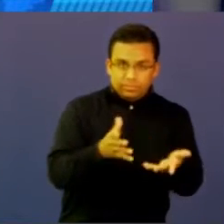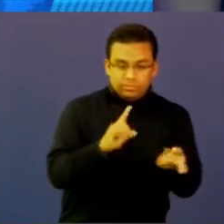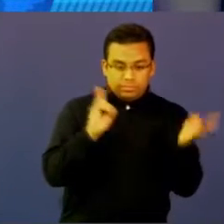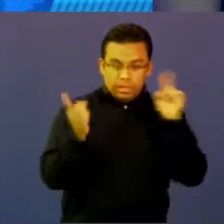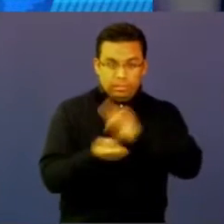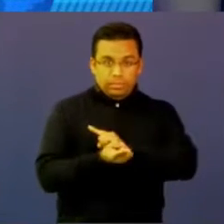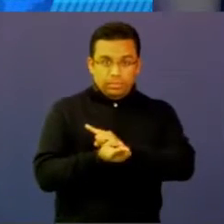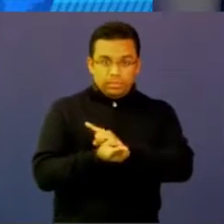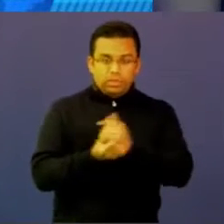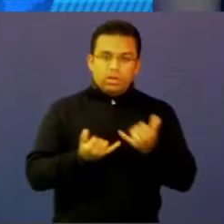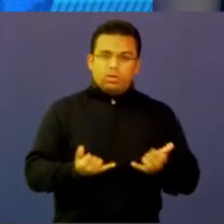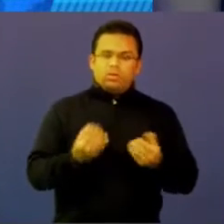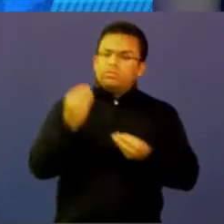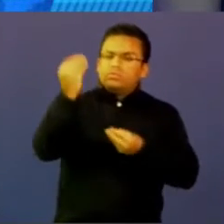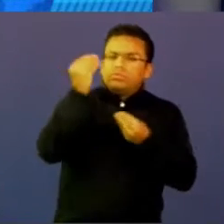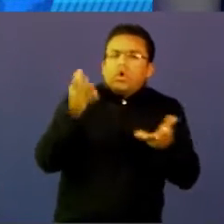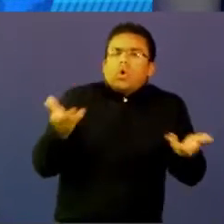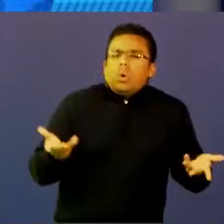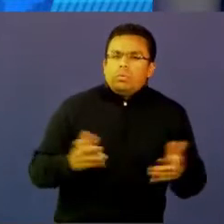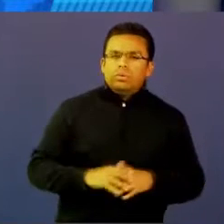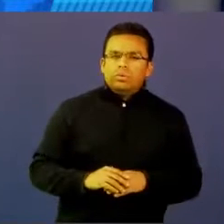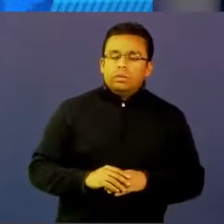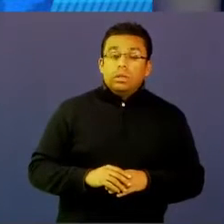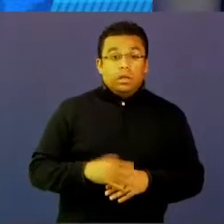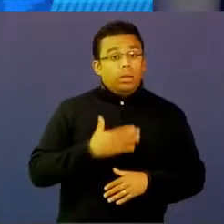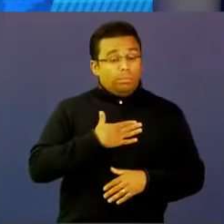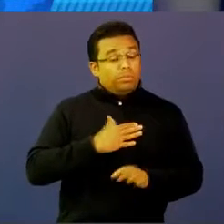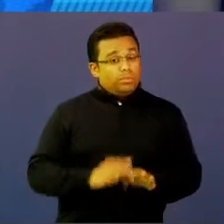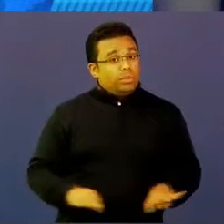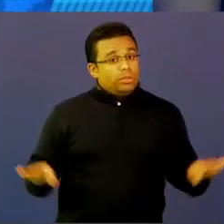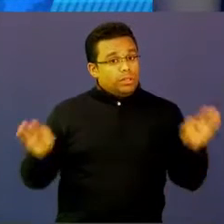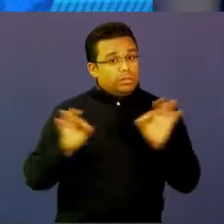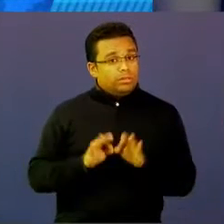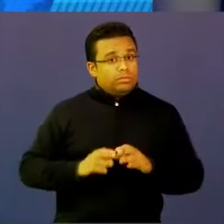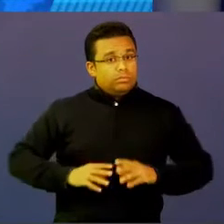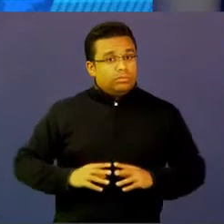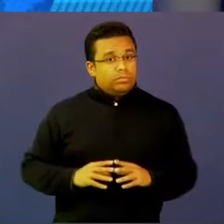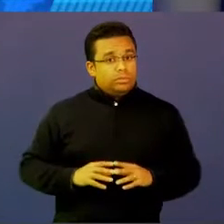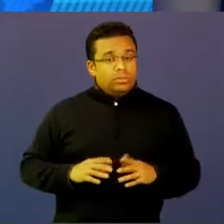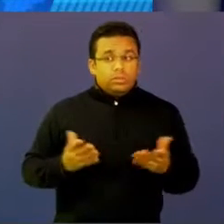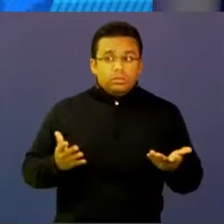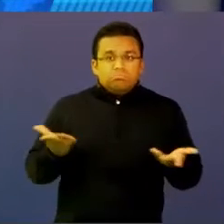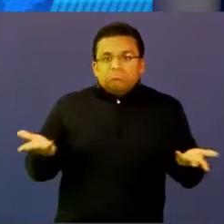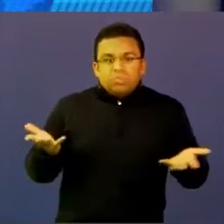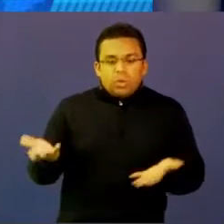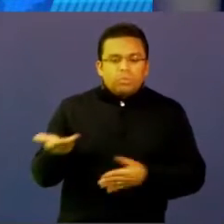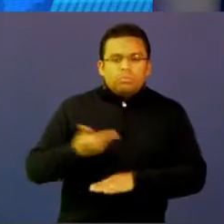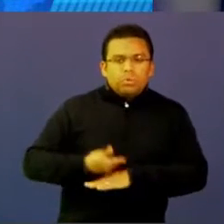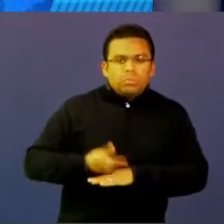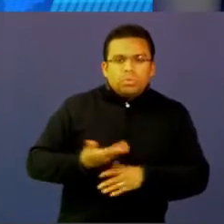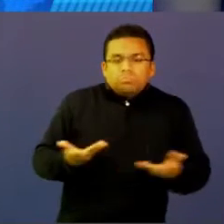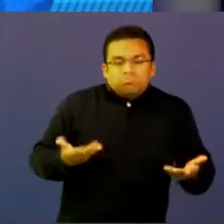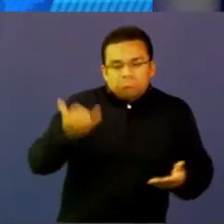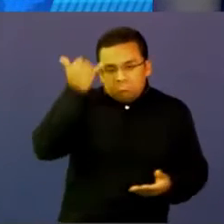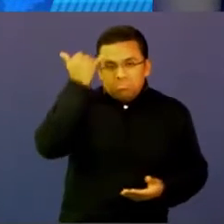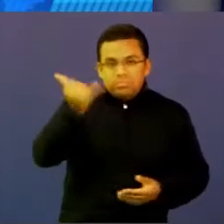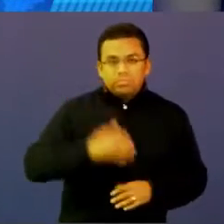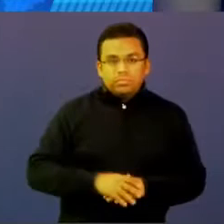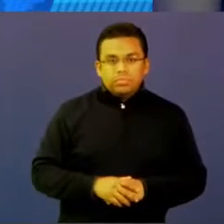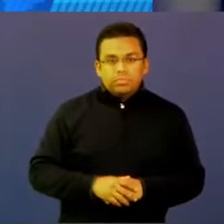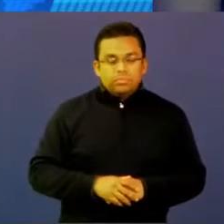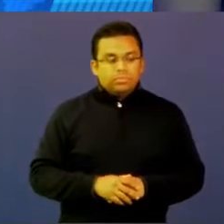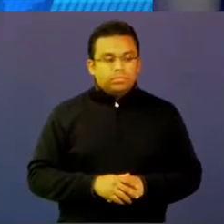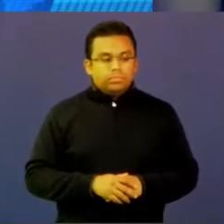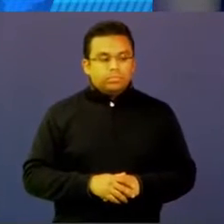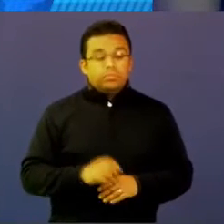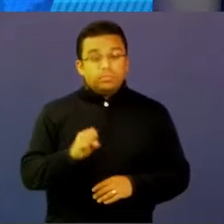este tema de la formación que para mí es fundamental? Entonces, ¿qué ideas nos das, Irene? Quien asume